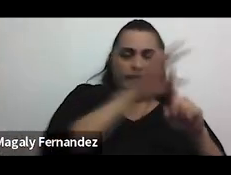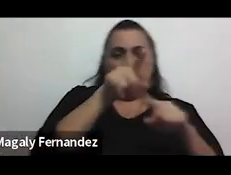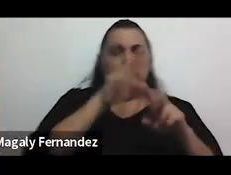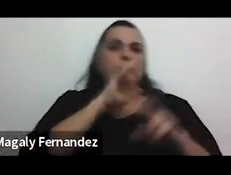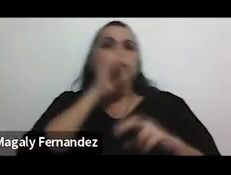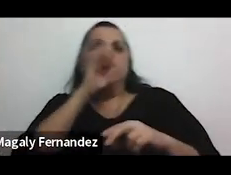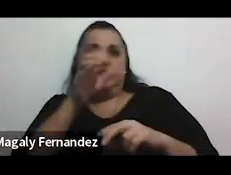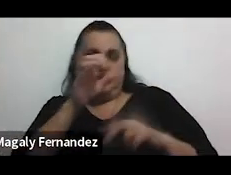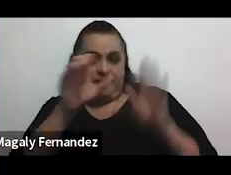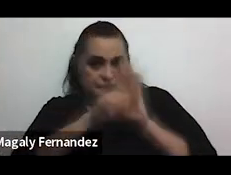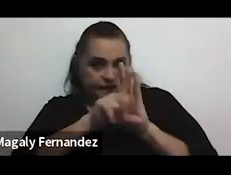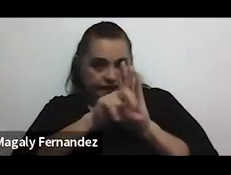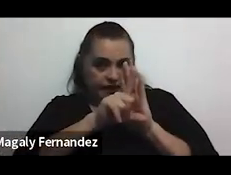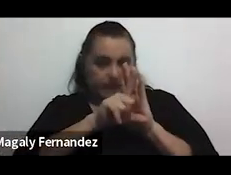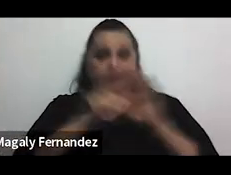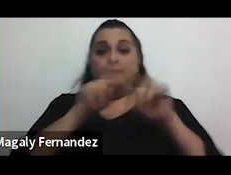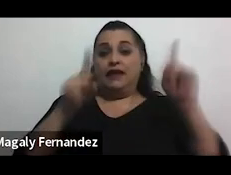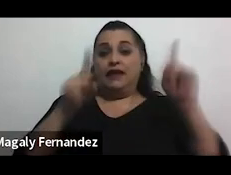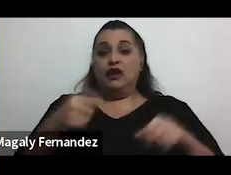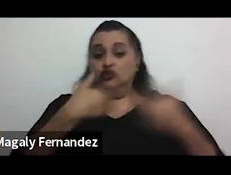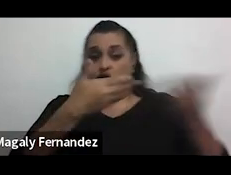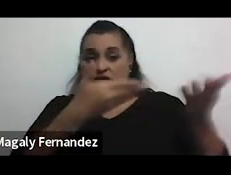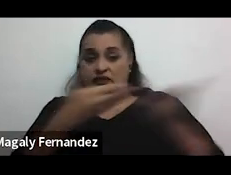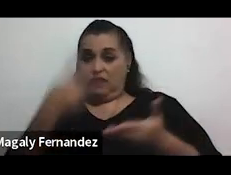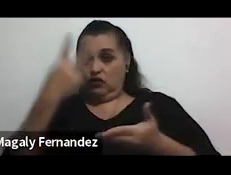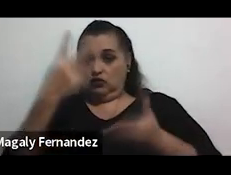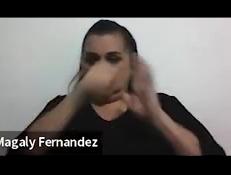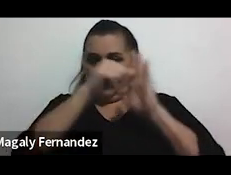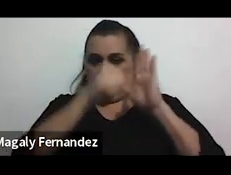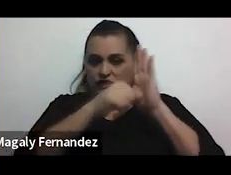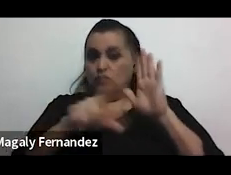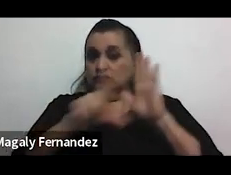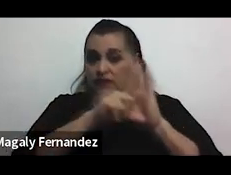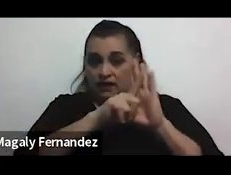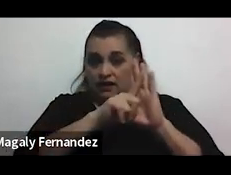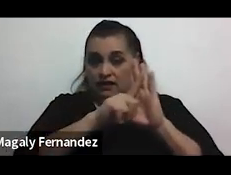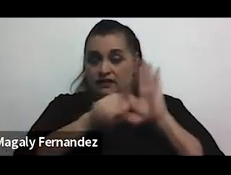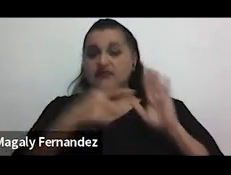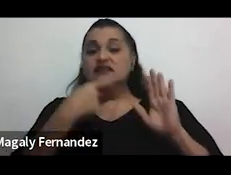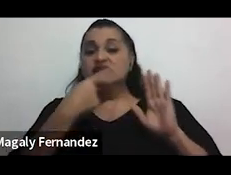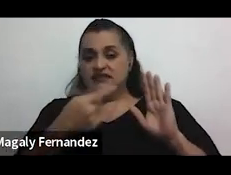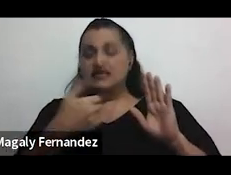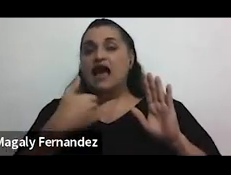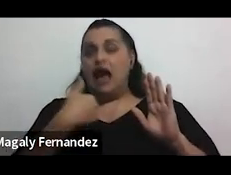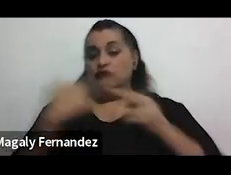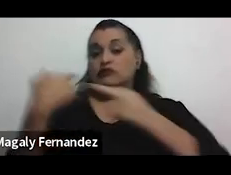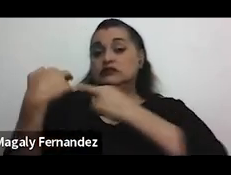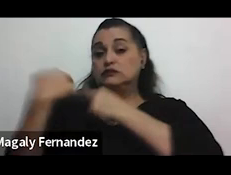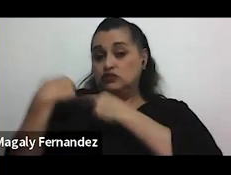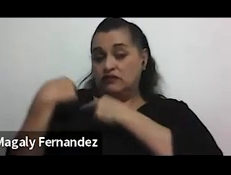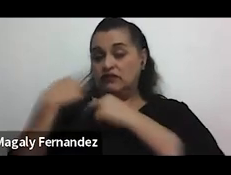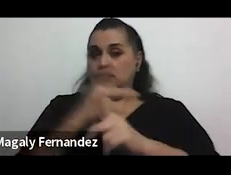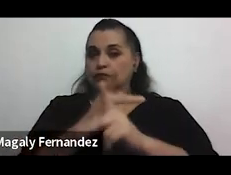ley y acá extraigo dos artículos precisamente de la ley donde se dice que hay responsabilidades de